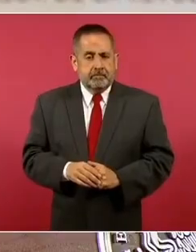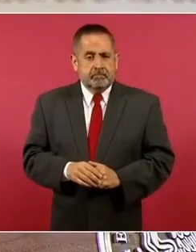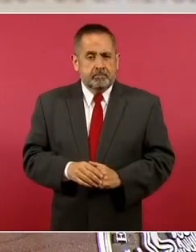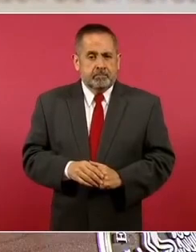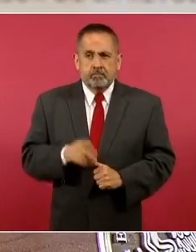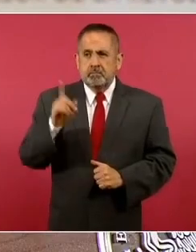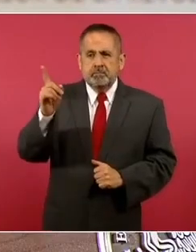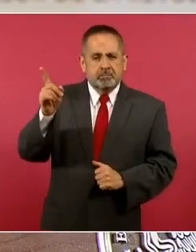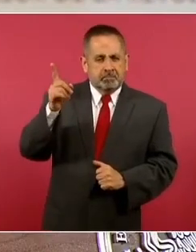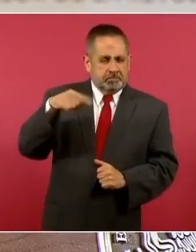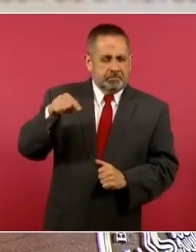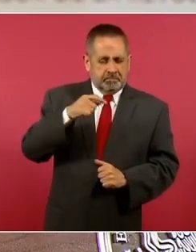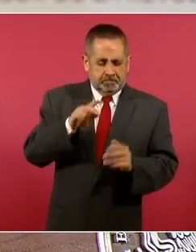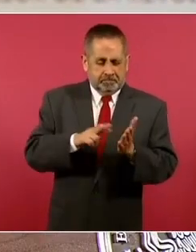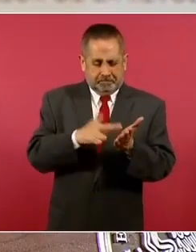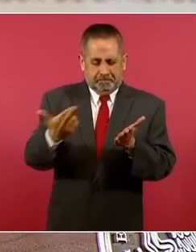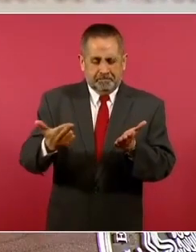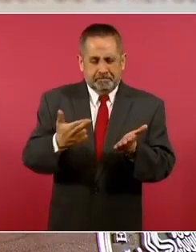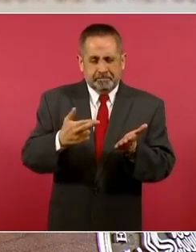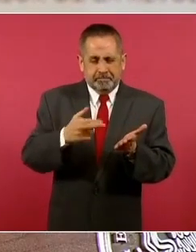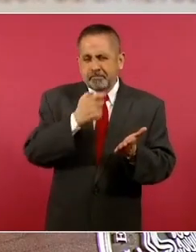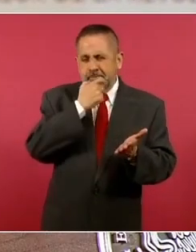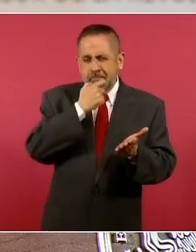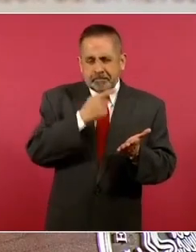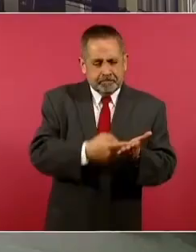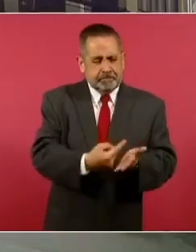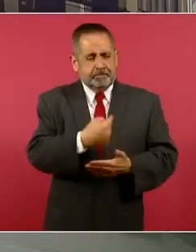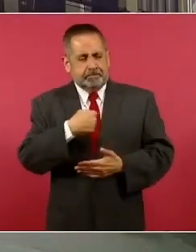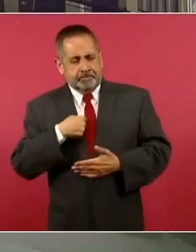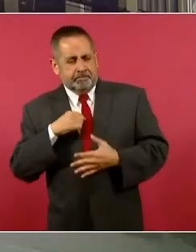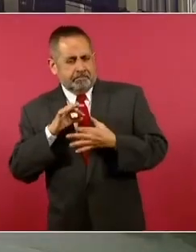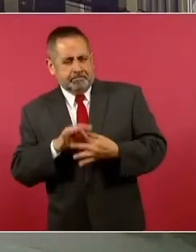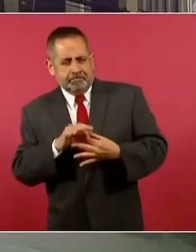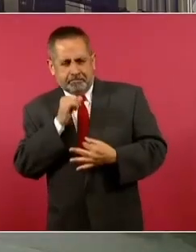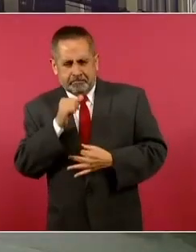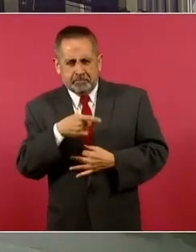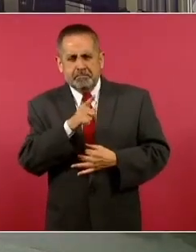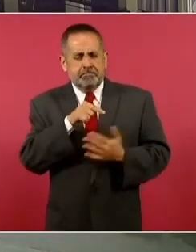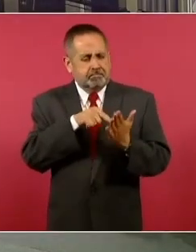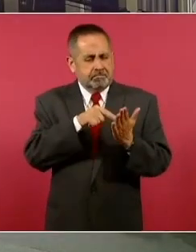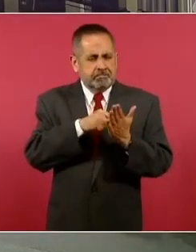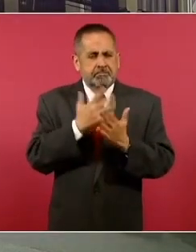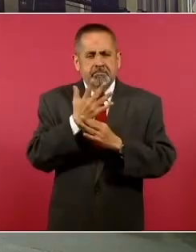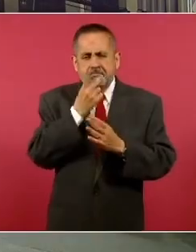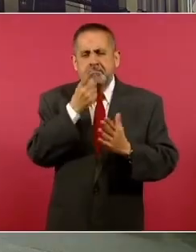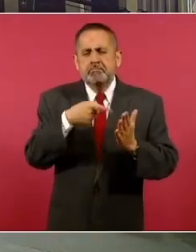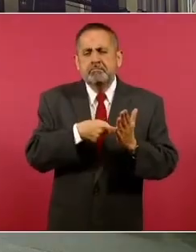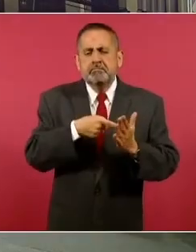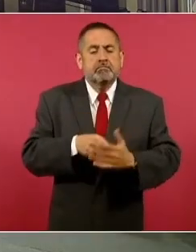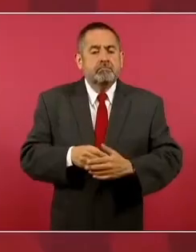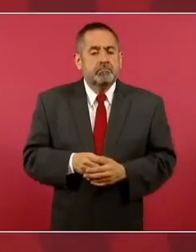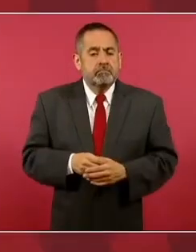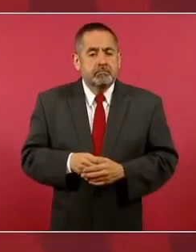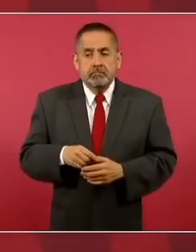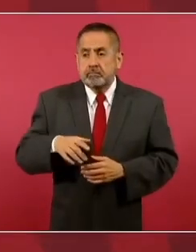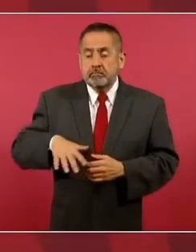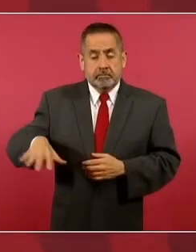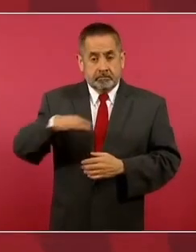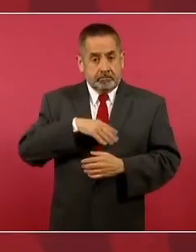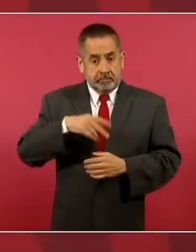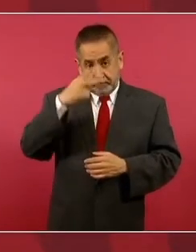nosotros, sobre el manejo económico. Estamos en sexto lugar